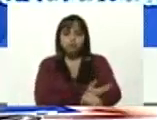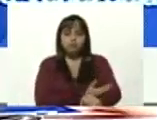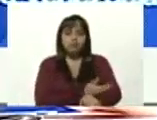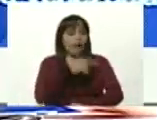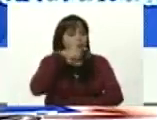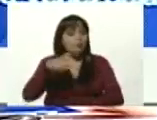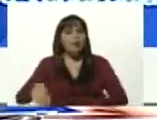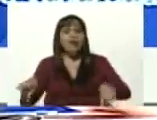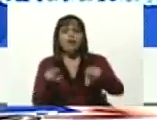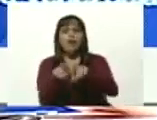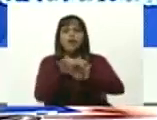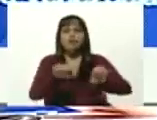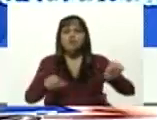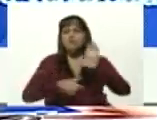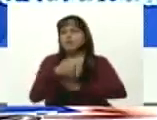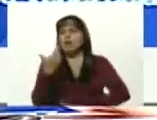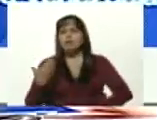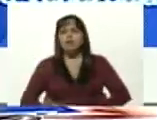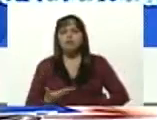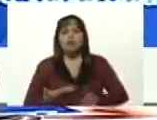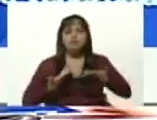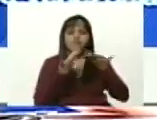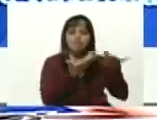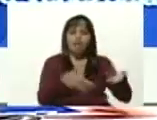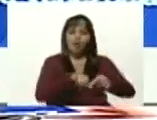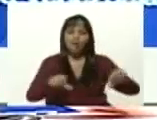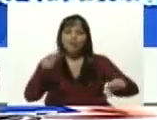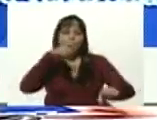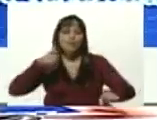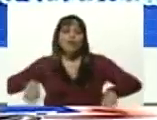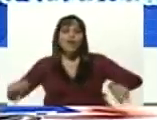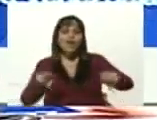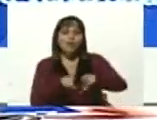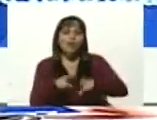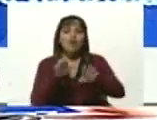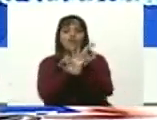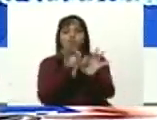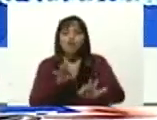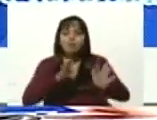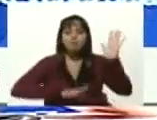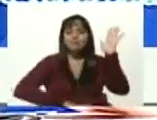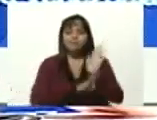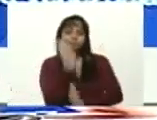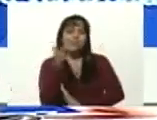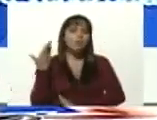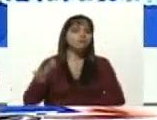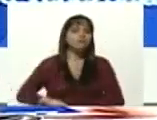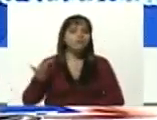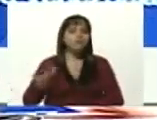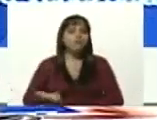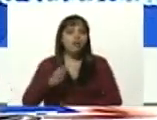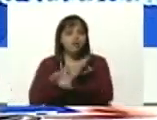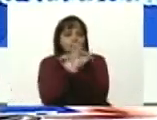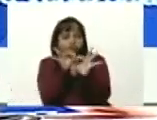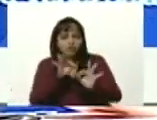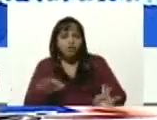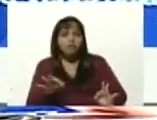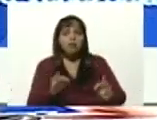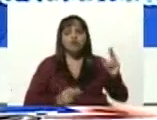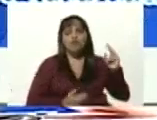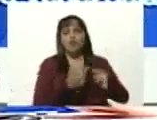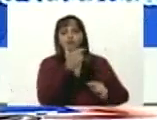la educación. Abrir la educación a nuestro pueblo es darle una herramienta poderosa de desarrollo, una herramienta poderosa de